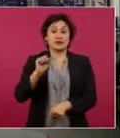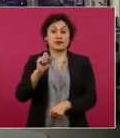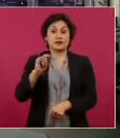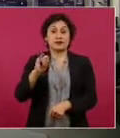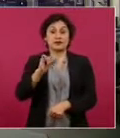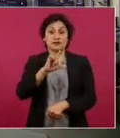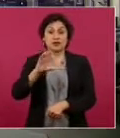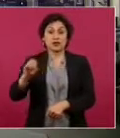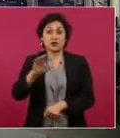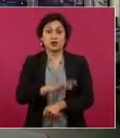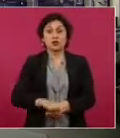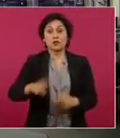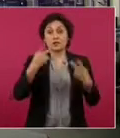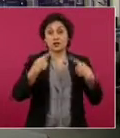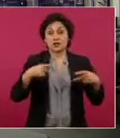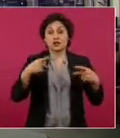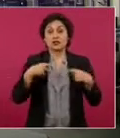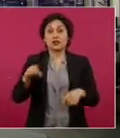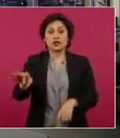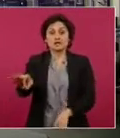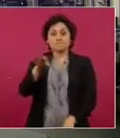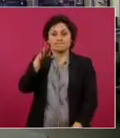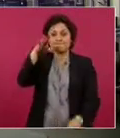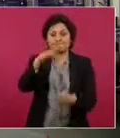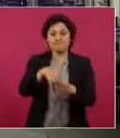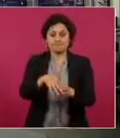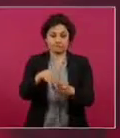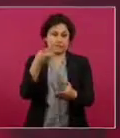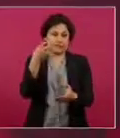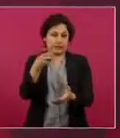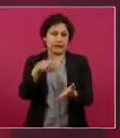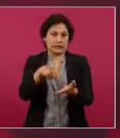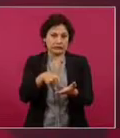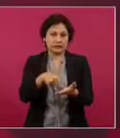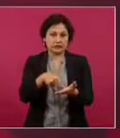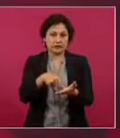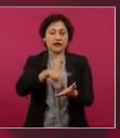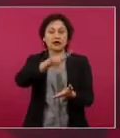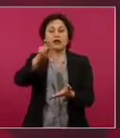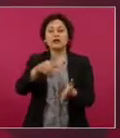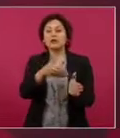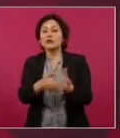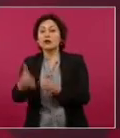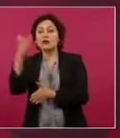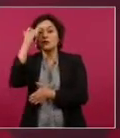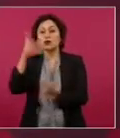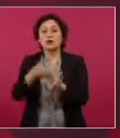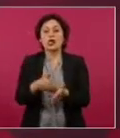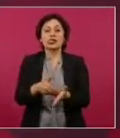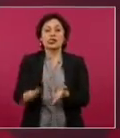pueblo de Perú y se le destituyó con